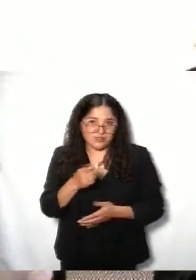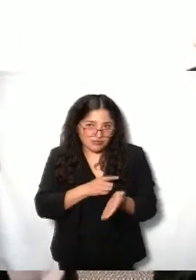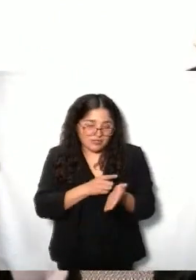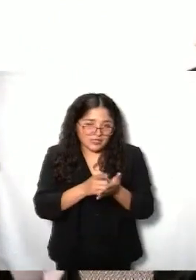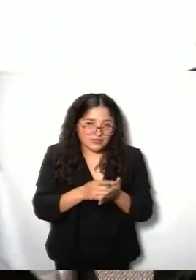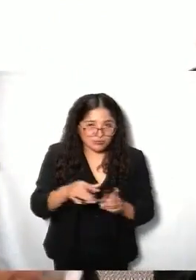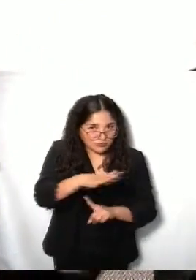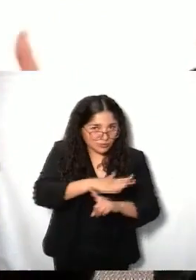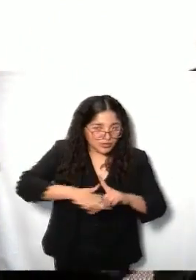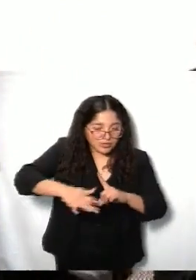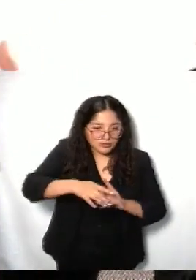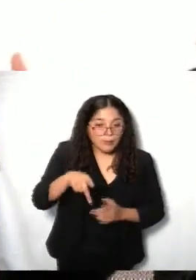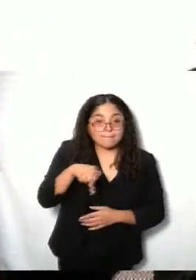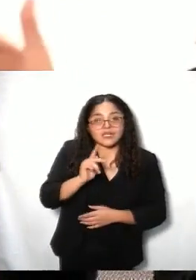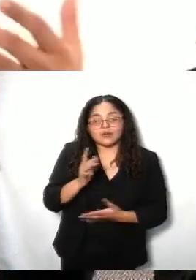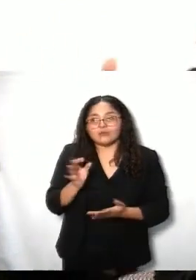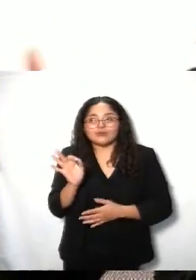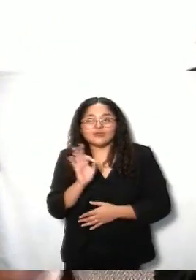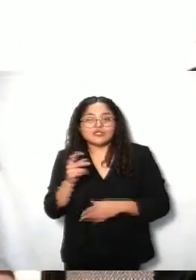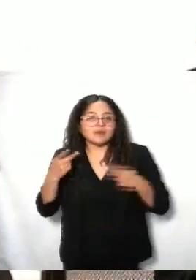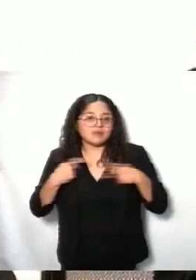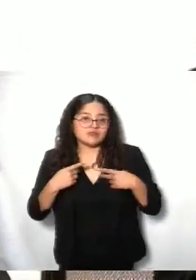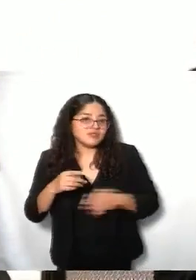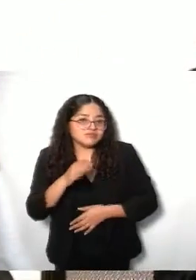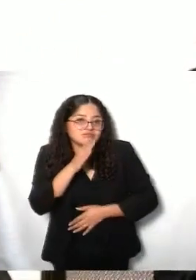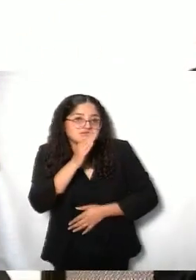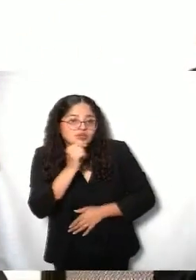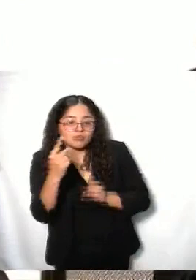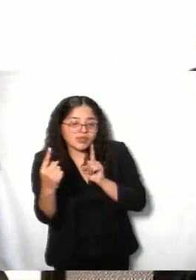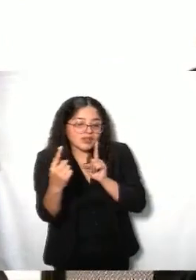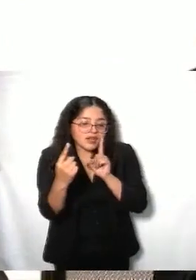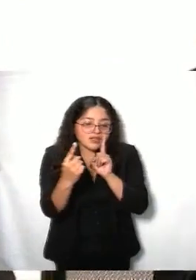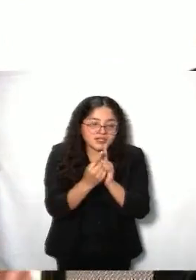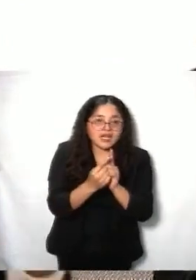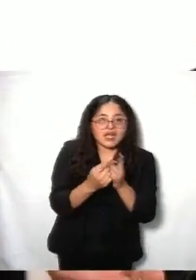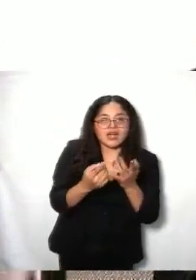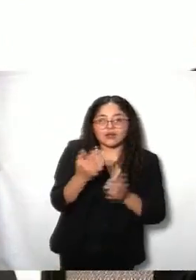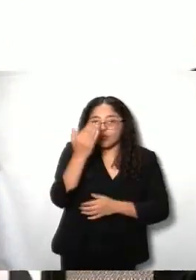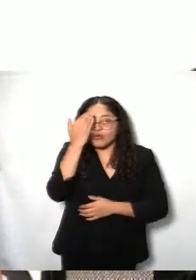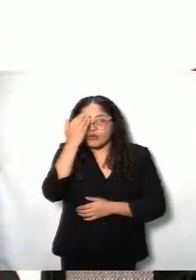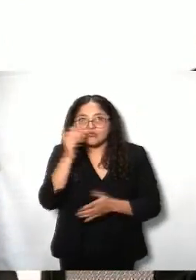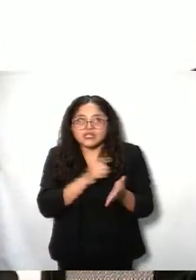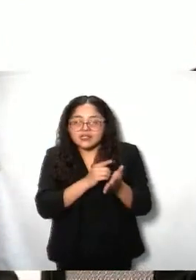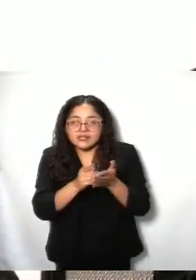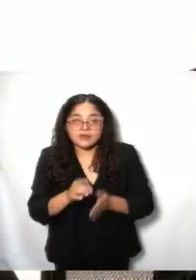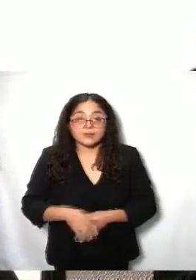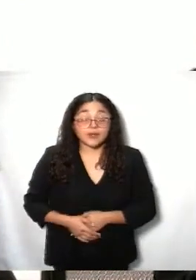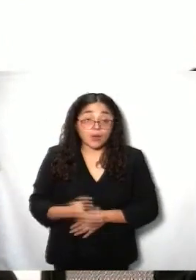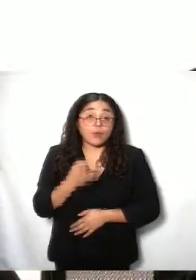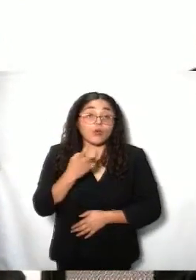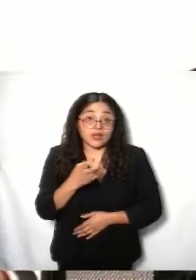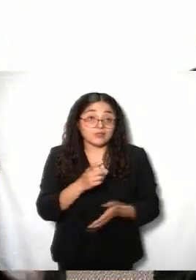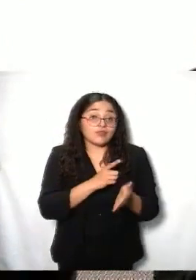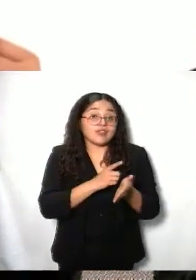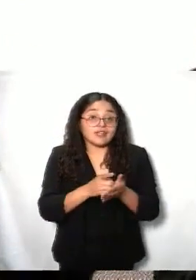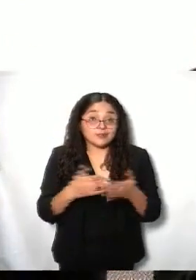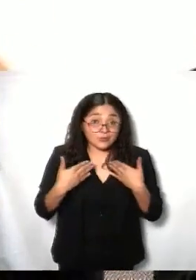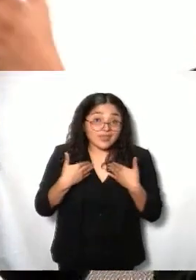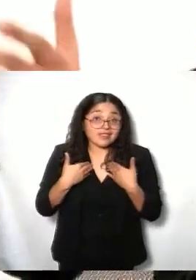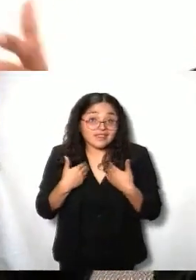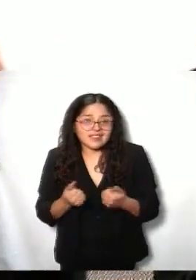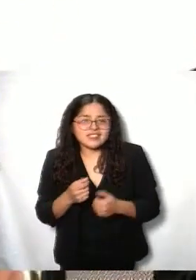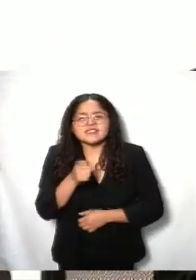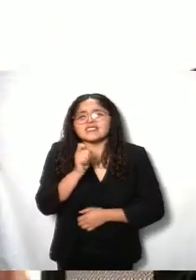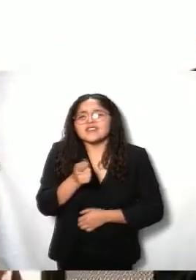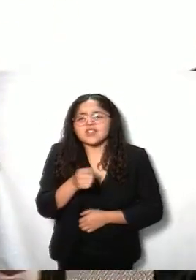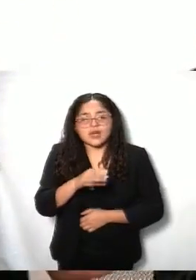genera es que no se pueda lograr acercar de manera adecuada a la sociedad. Por eso el derecho a entender el derecho implica el poder